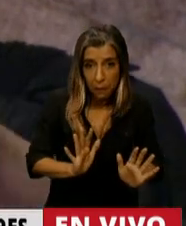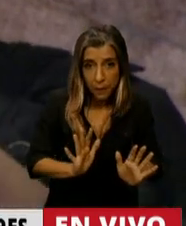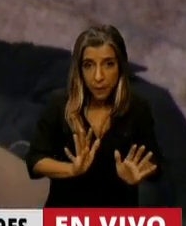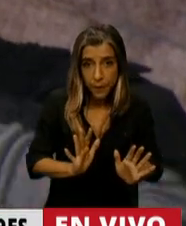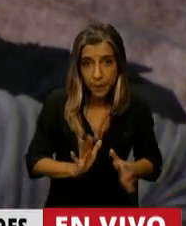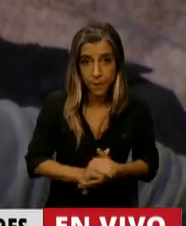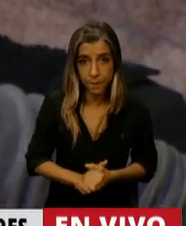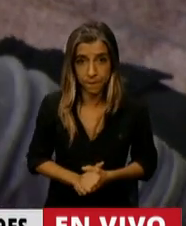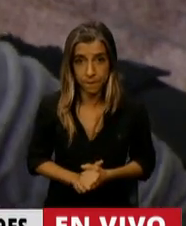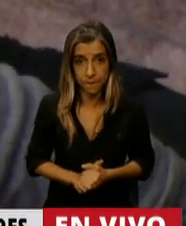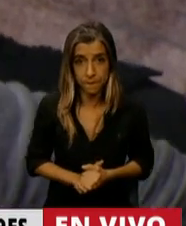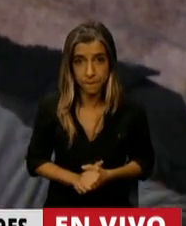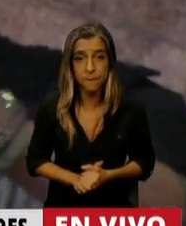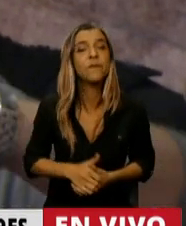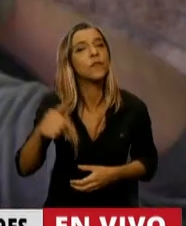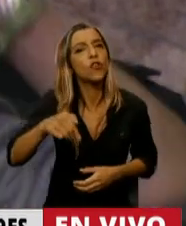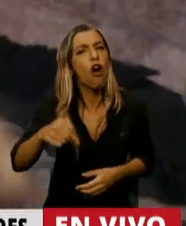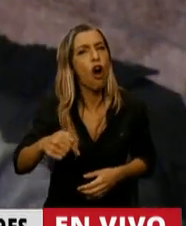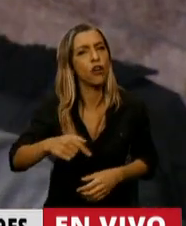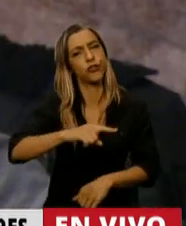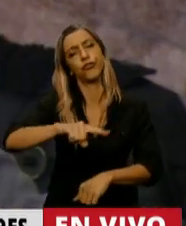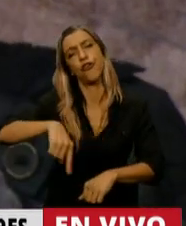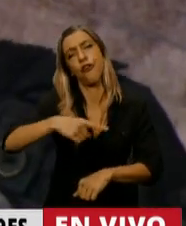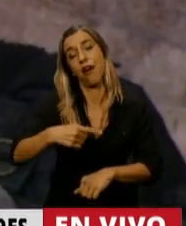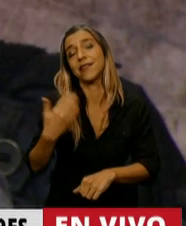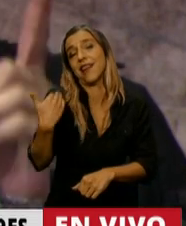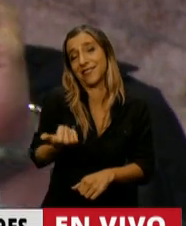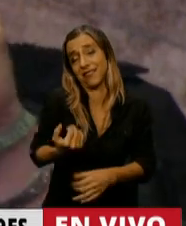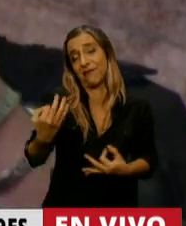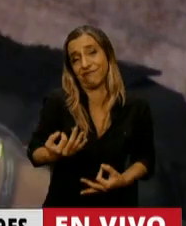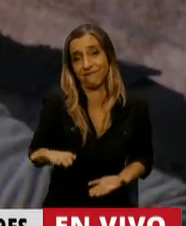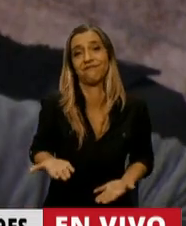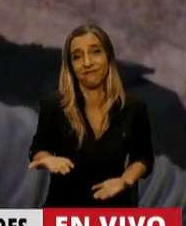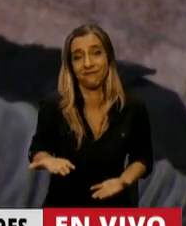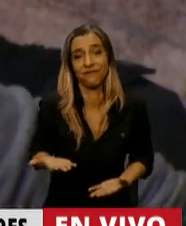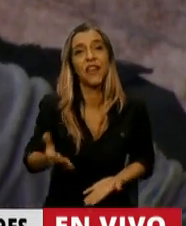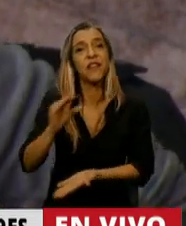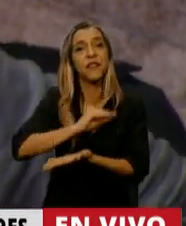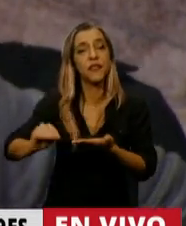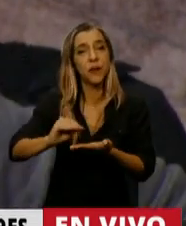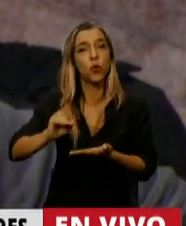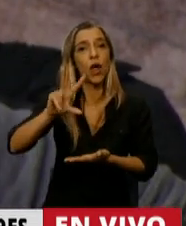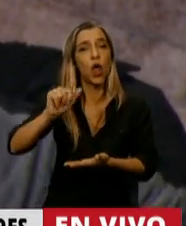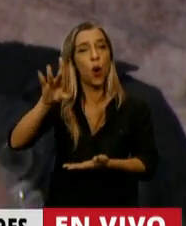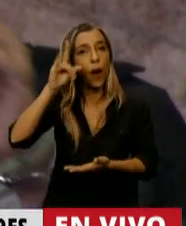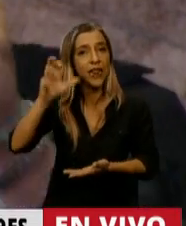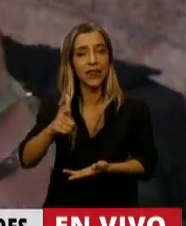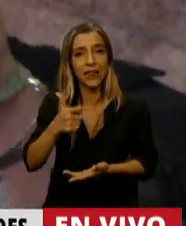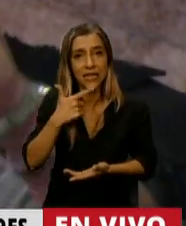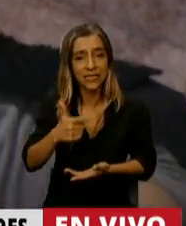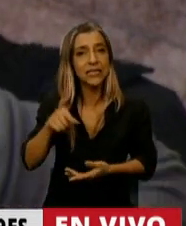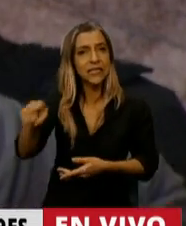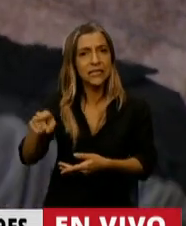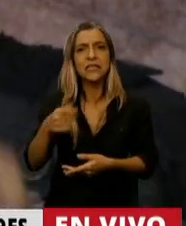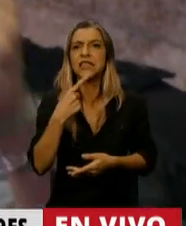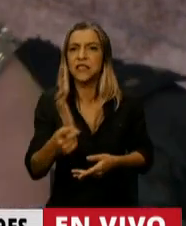Y hoy, hace muchas horas, ayer mejor, el diputado Valdés citó a la